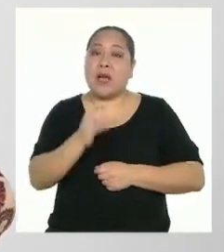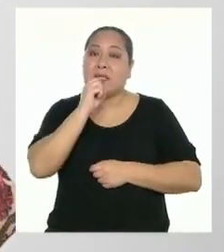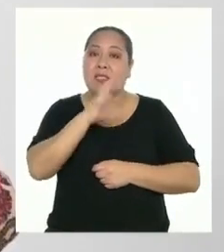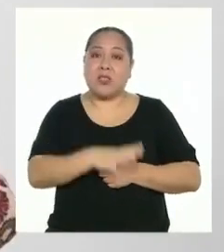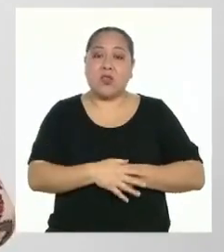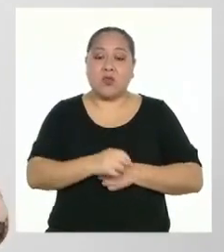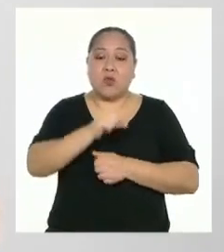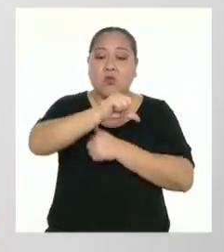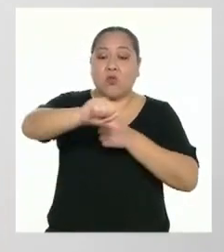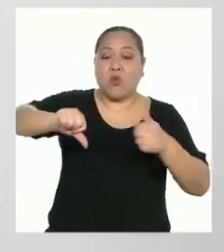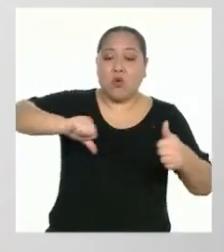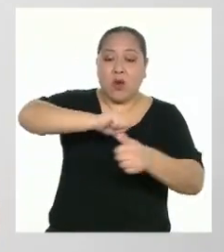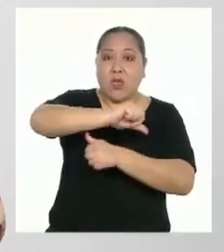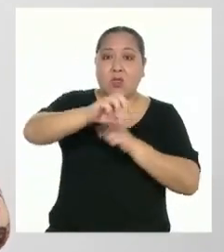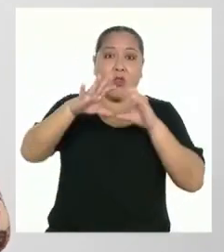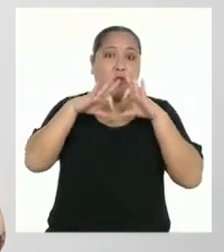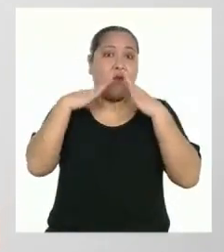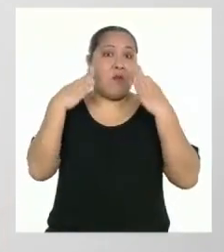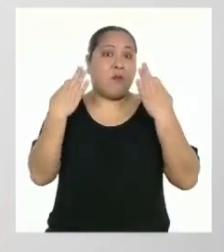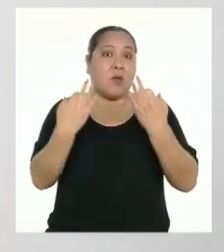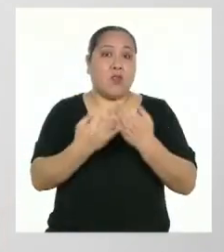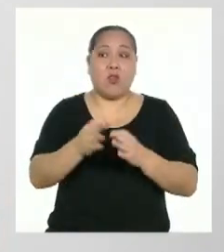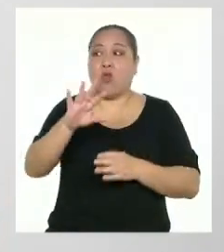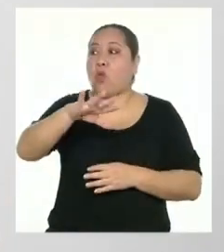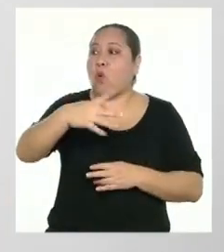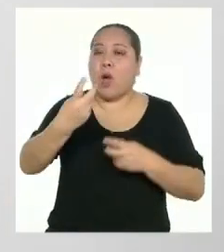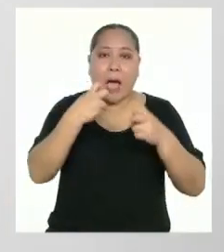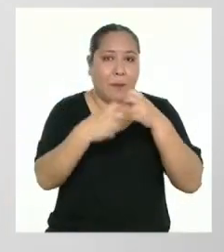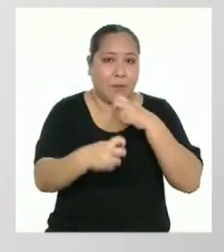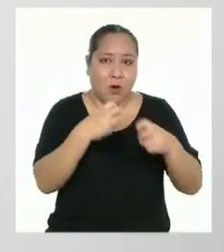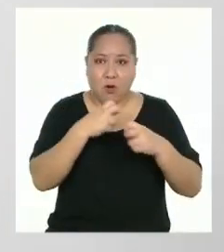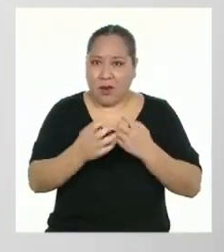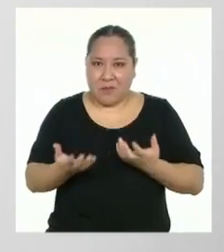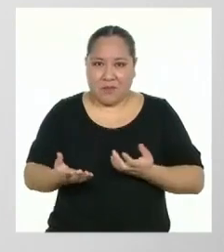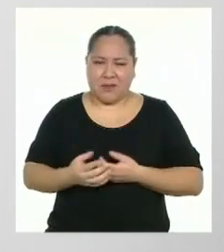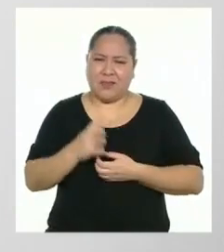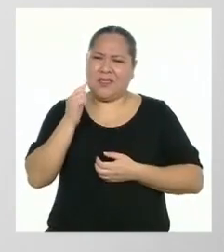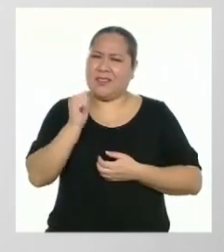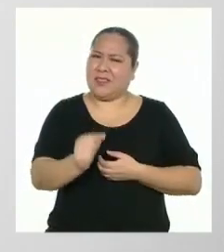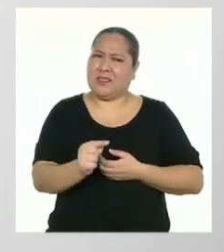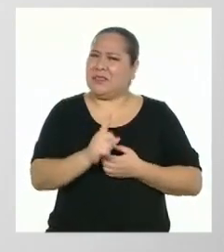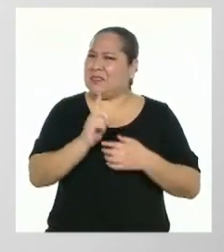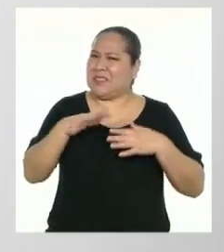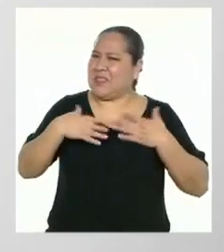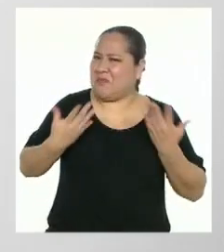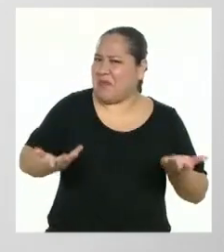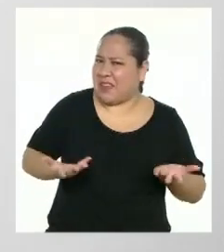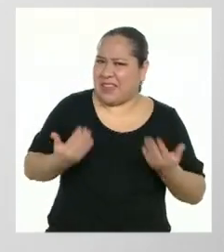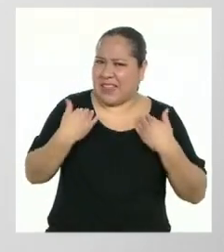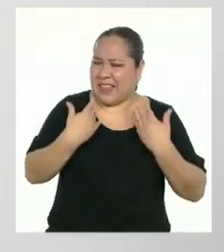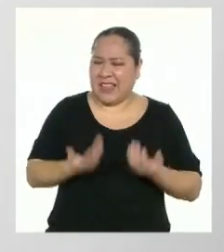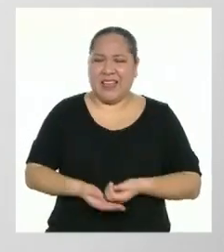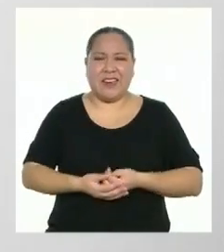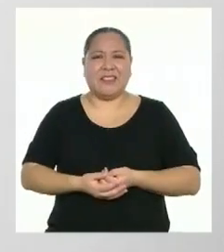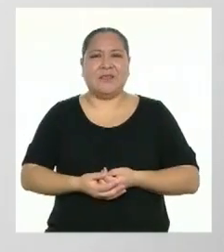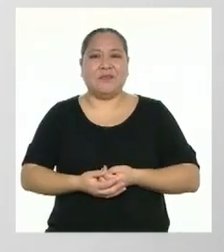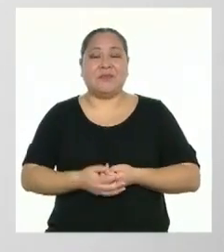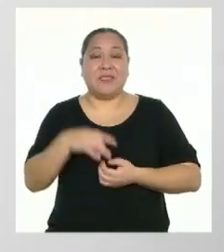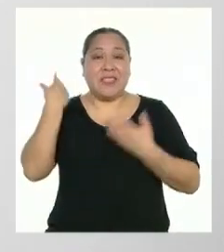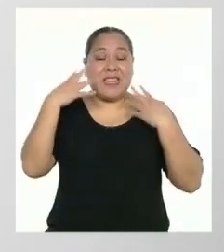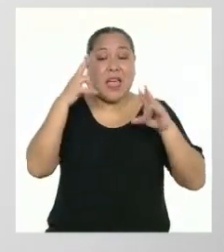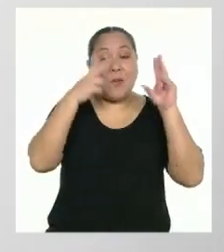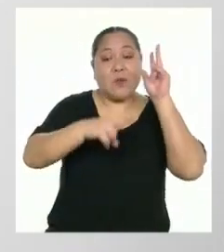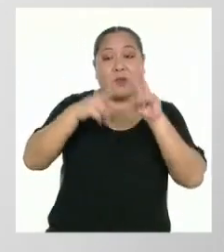entorno familiar donde no hayan problemas. Eso sería prácticamente imposible. Como hemos